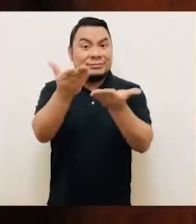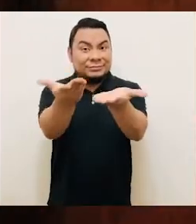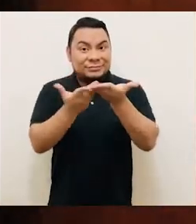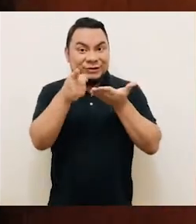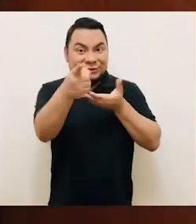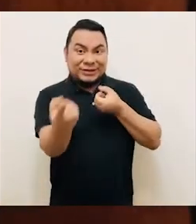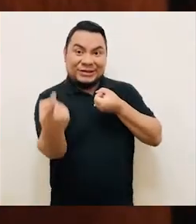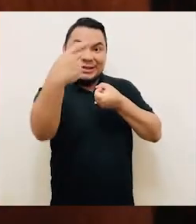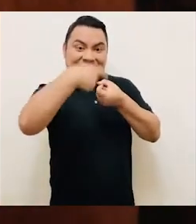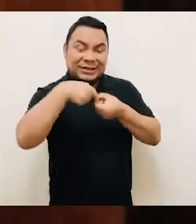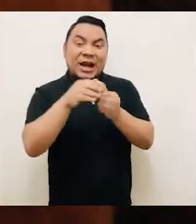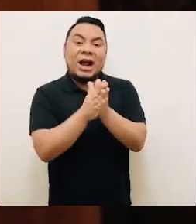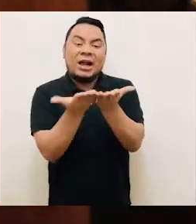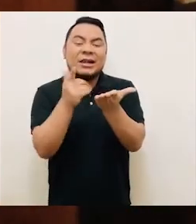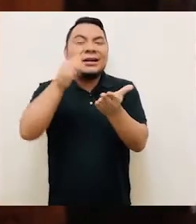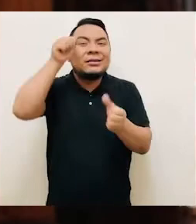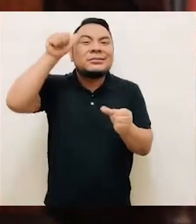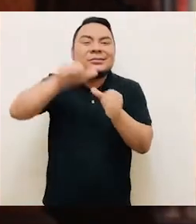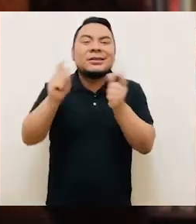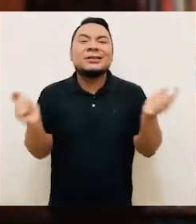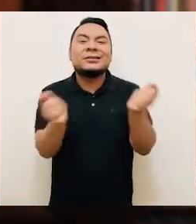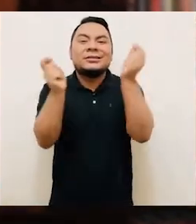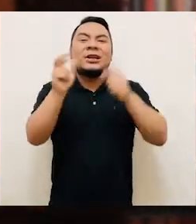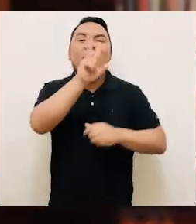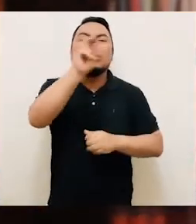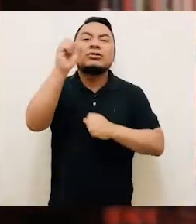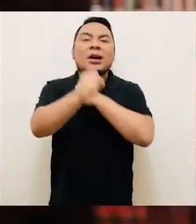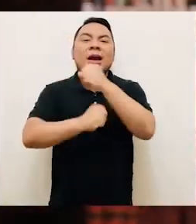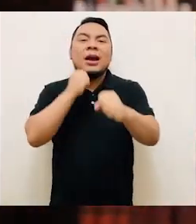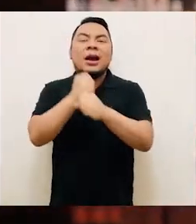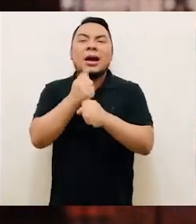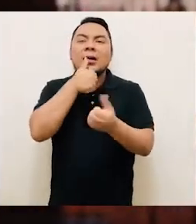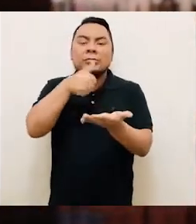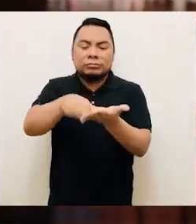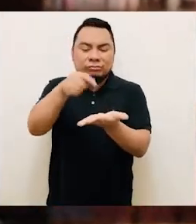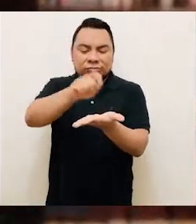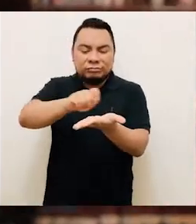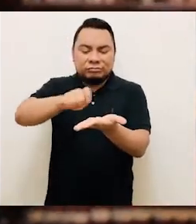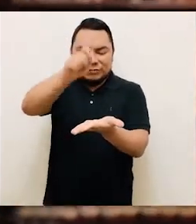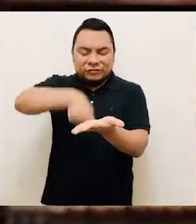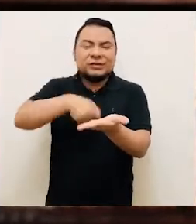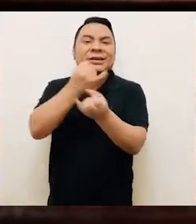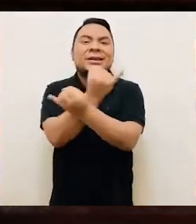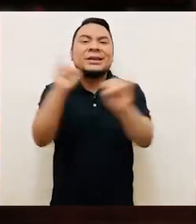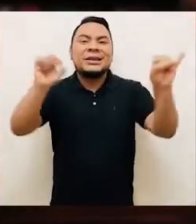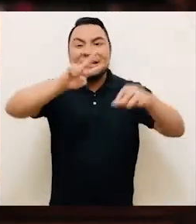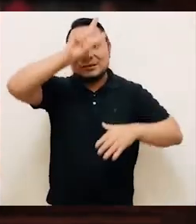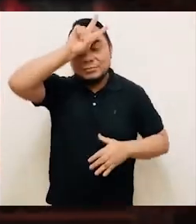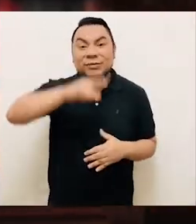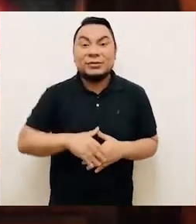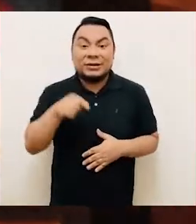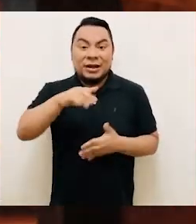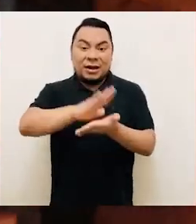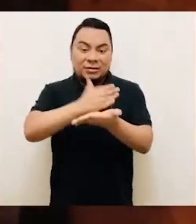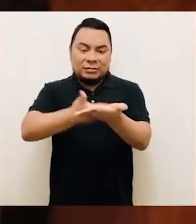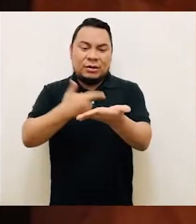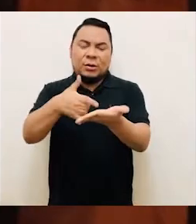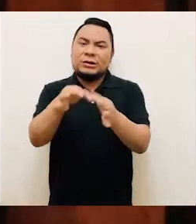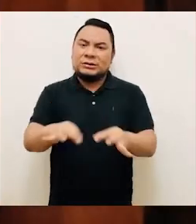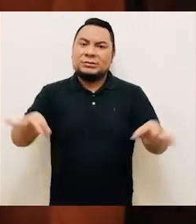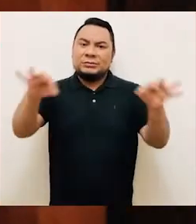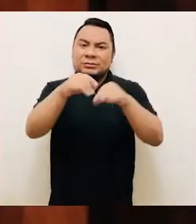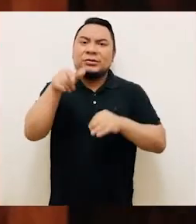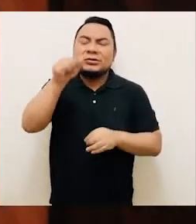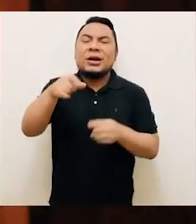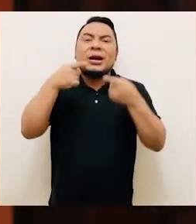Lima te invita a formar parte del libro conmemorativo por los 200 años del Acta de la Declaración de la Independencia del Perú, documento